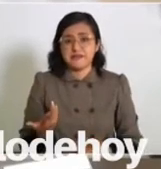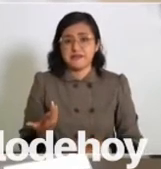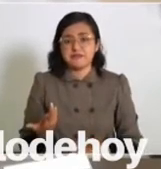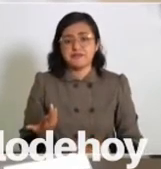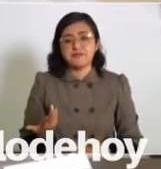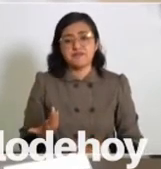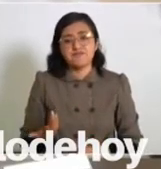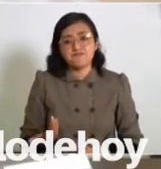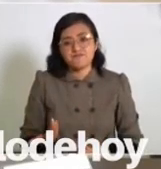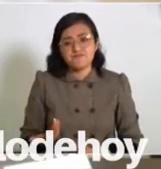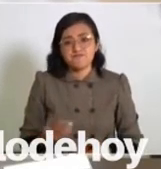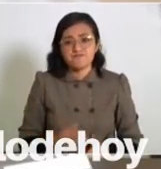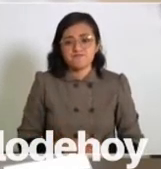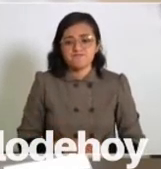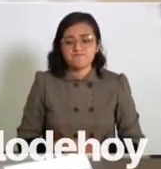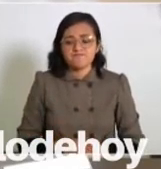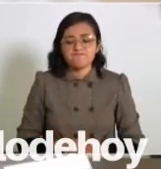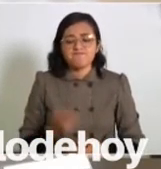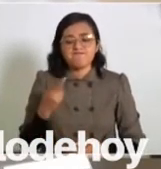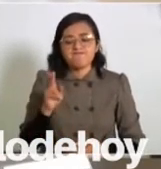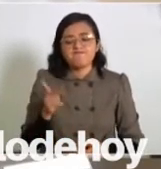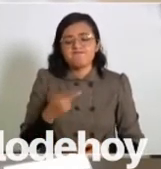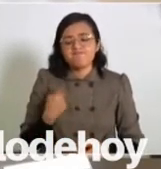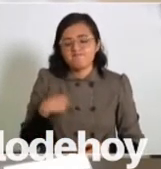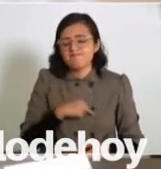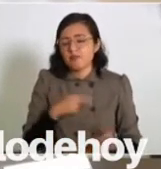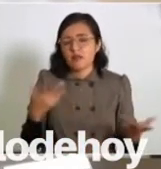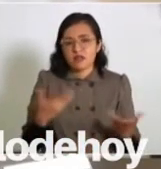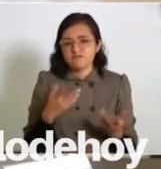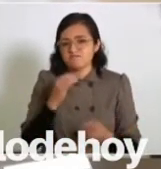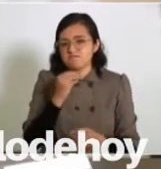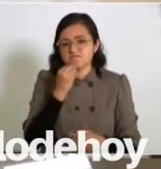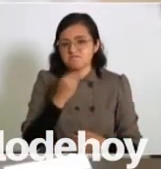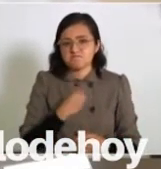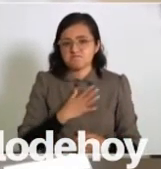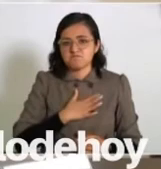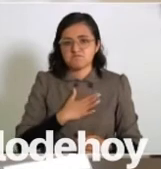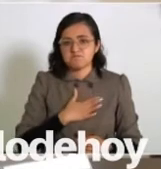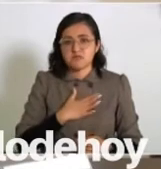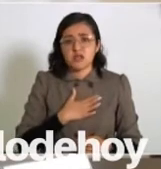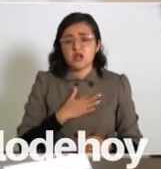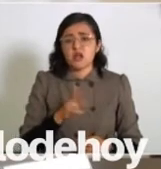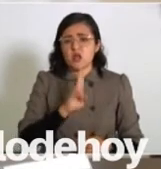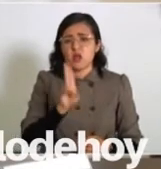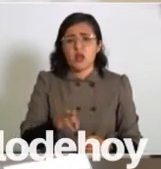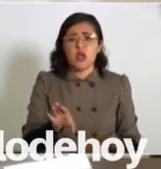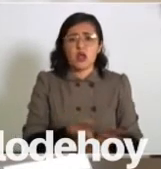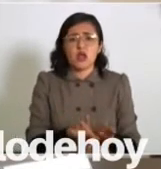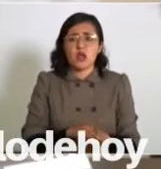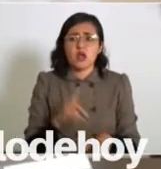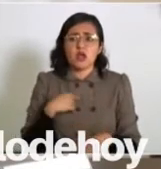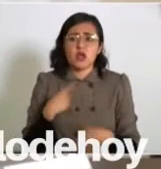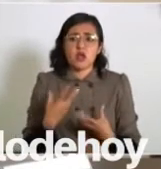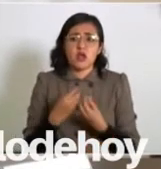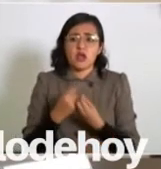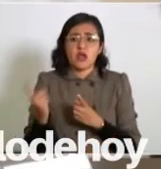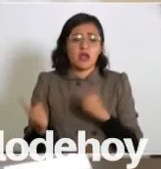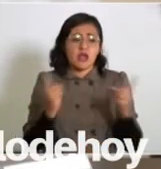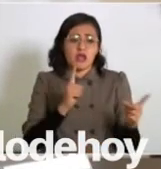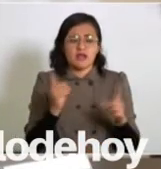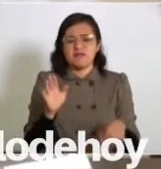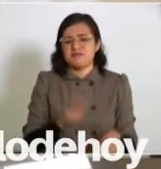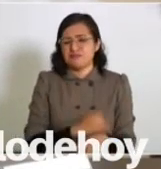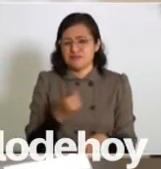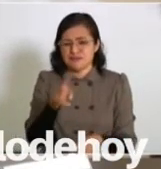¿Sí? Nosotros vamos a actuar. Y nunca poniéndonos de lado de una de las dos partes